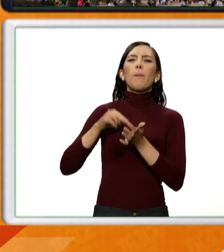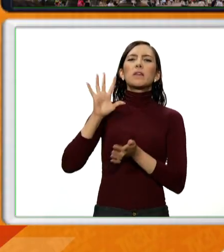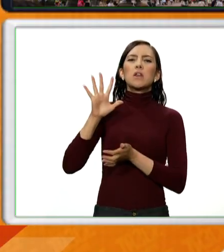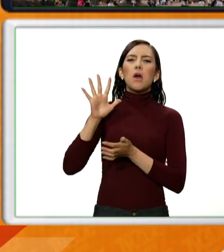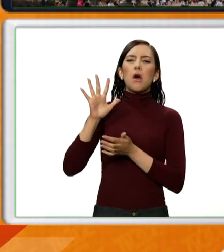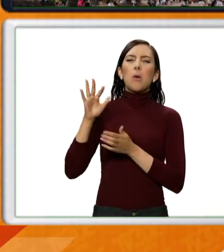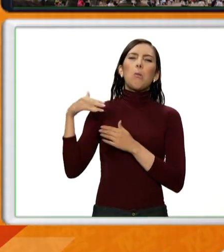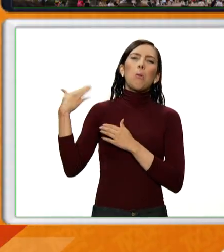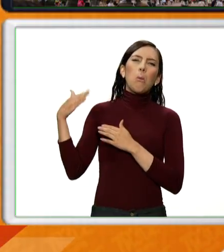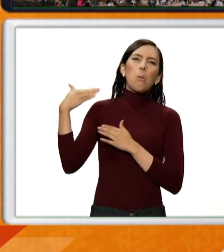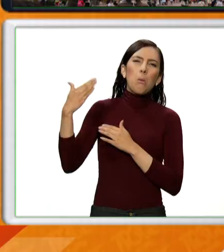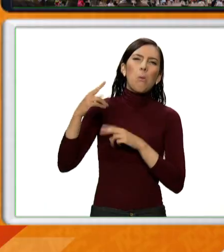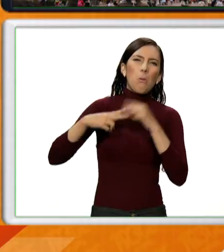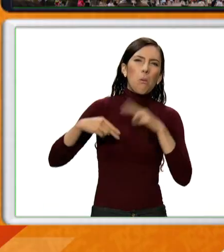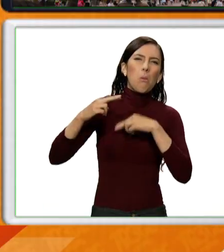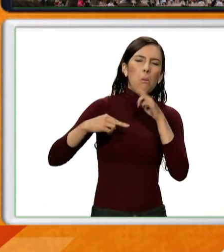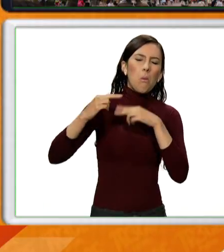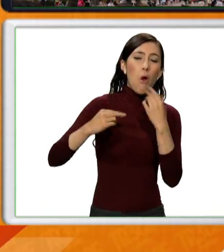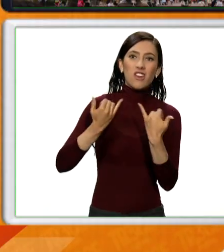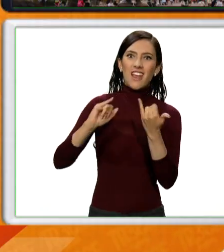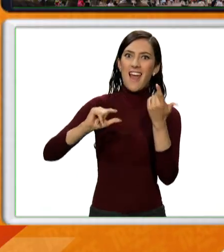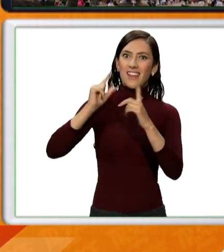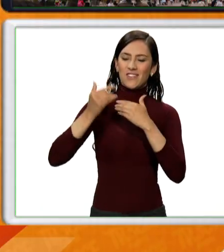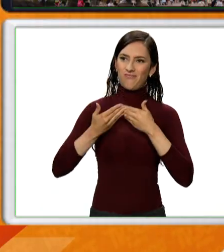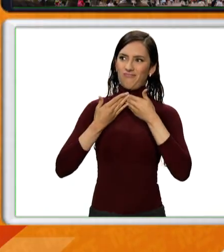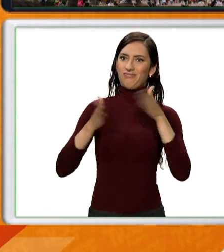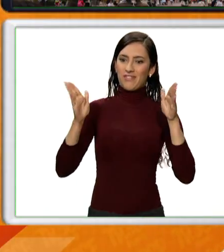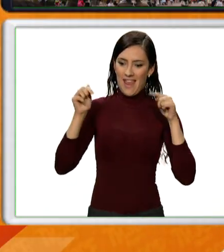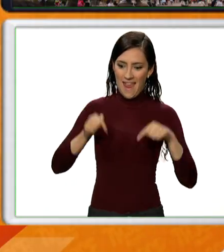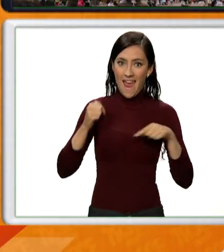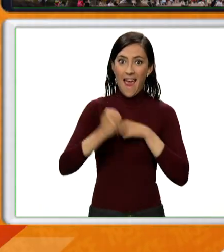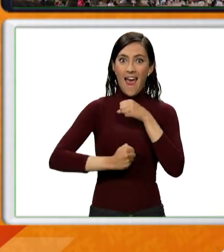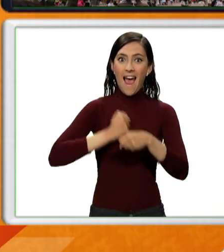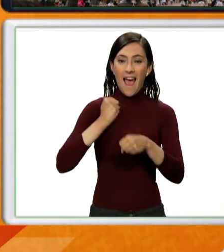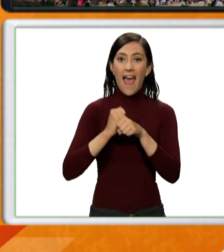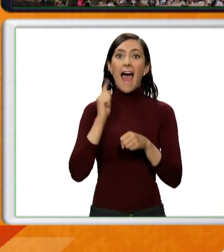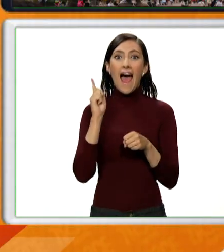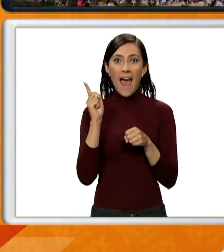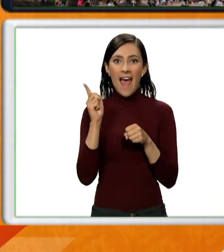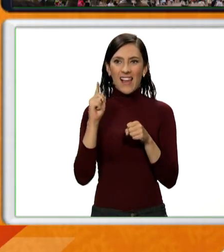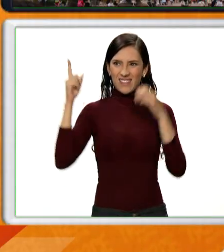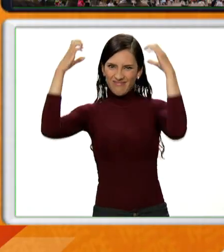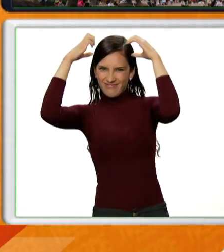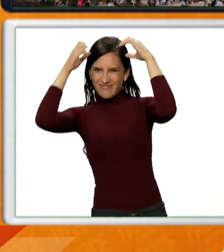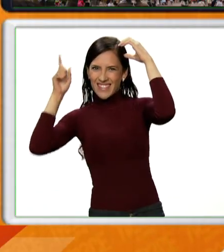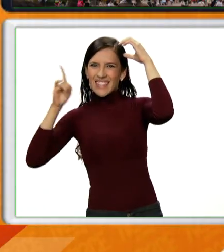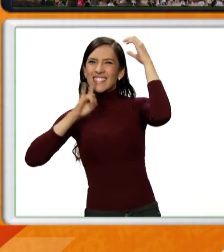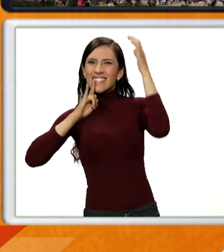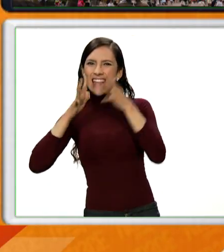Once años después es una realidad. Disney World, pero en China.